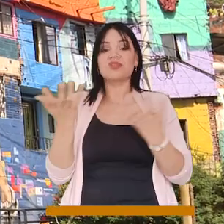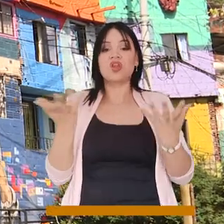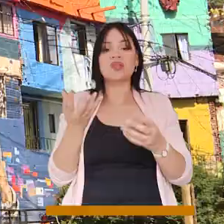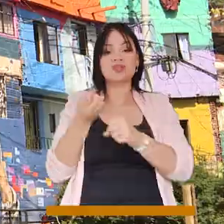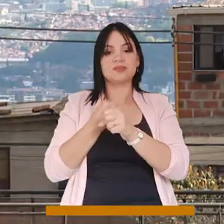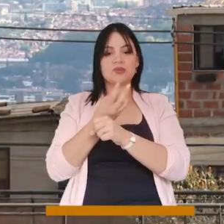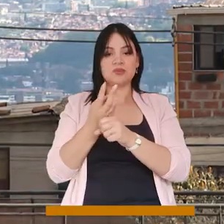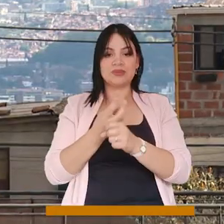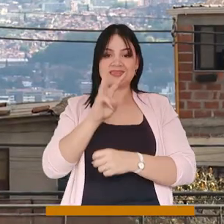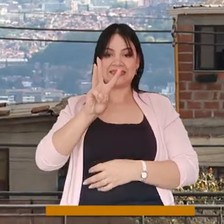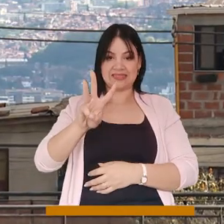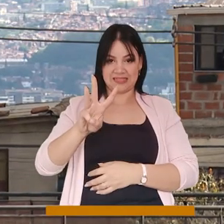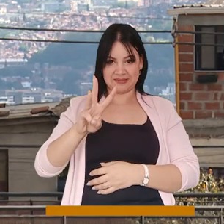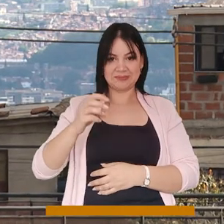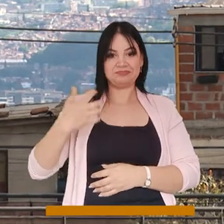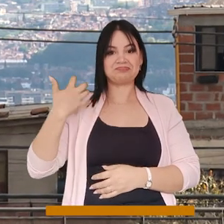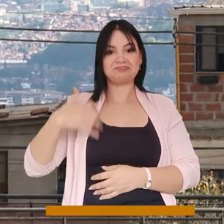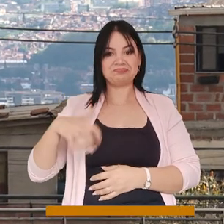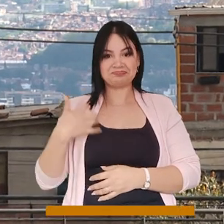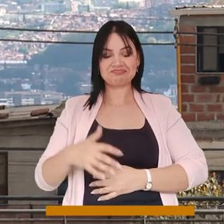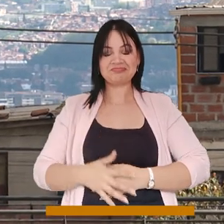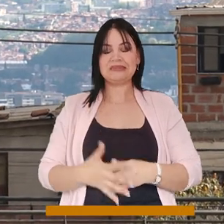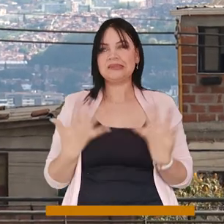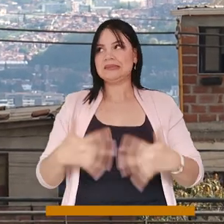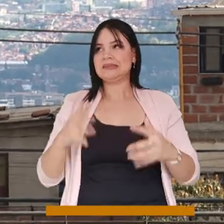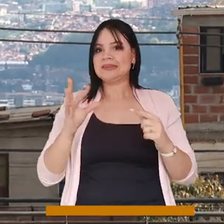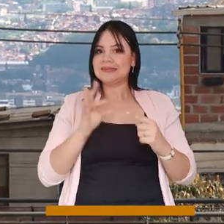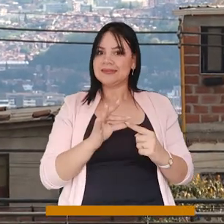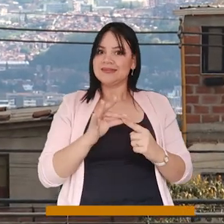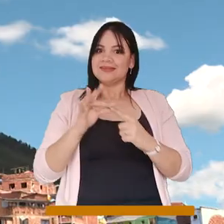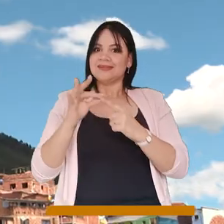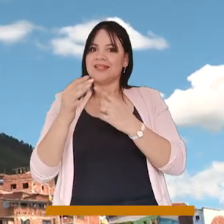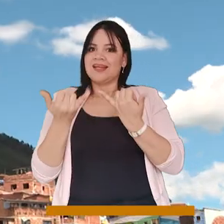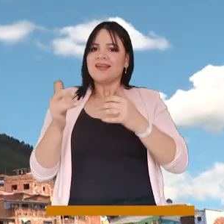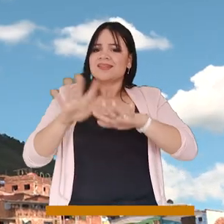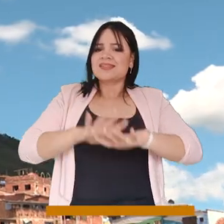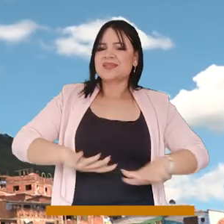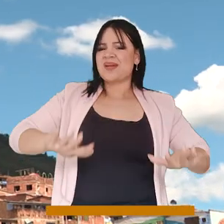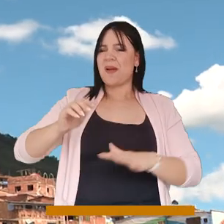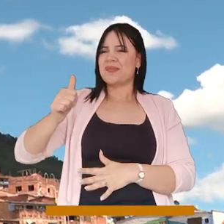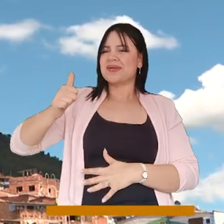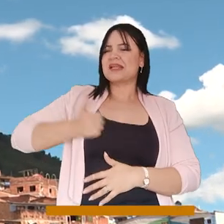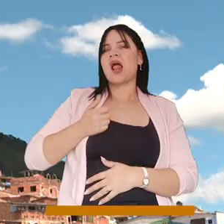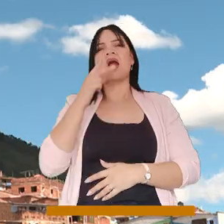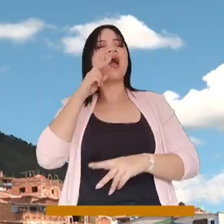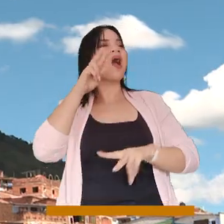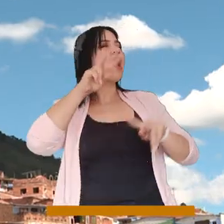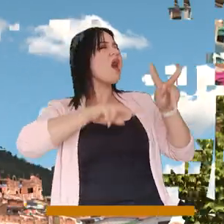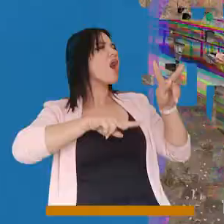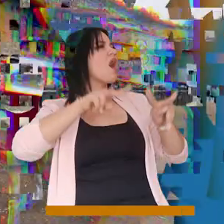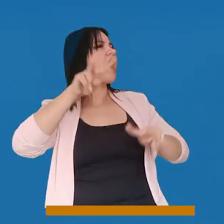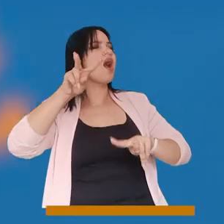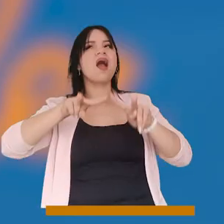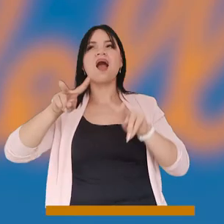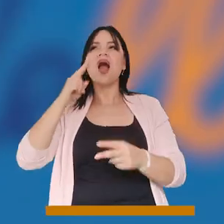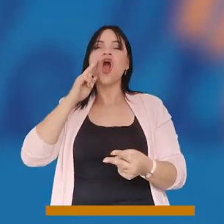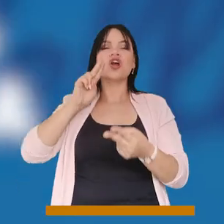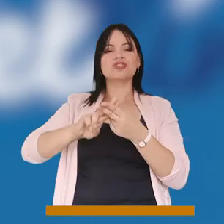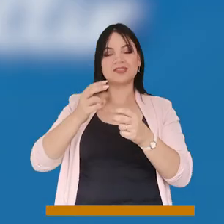Manrique y es un privilegio tener estos lugares para el aprovechamiento del turismo comunitario.